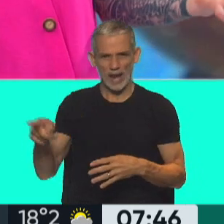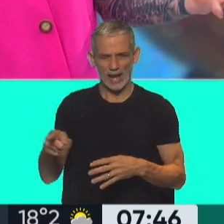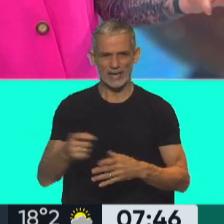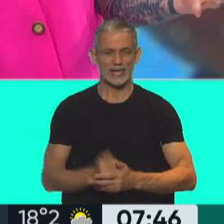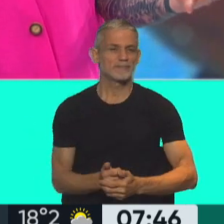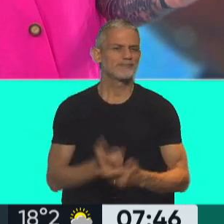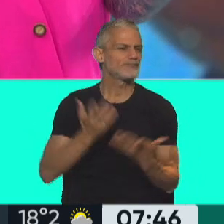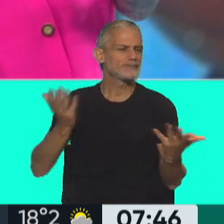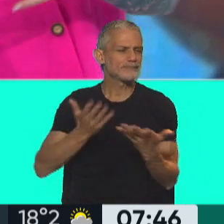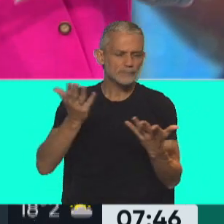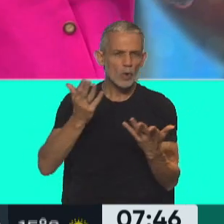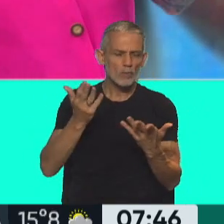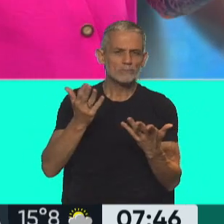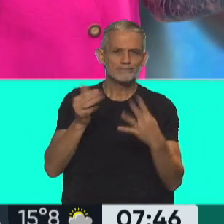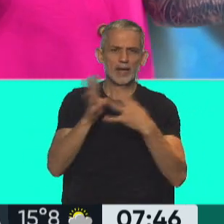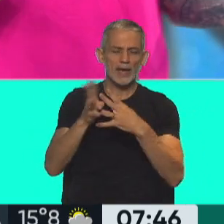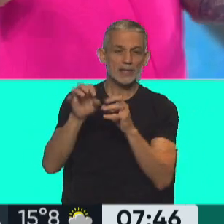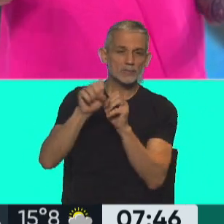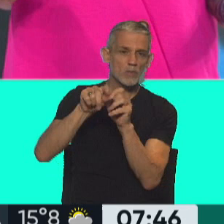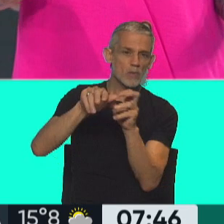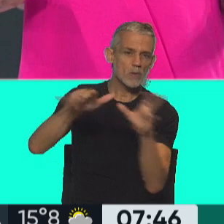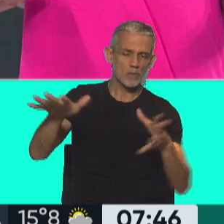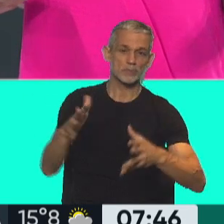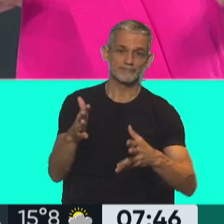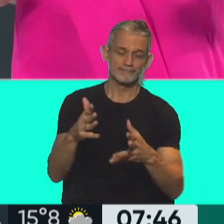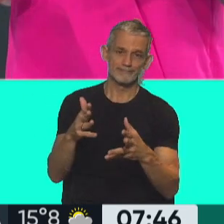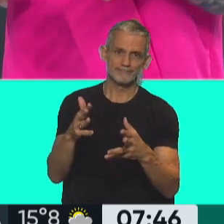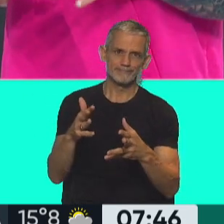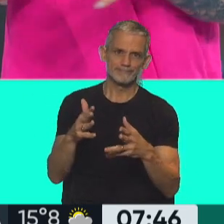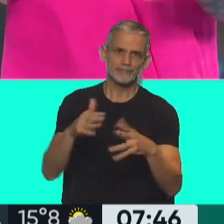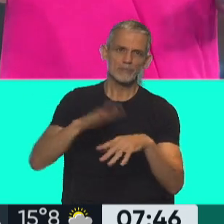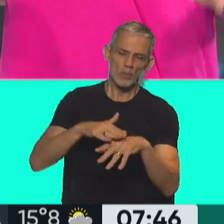se extiende este conflicto, pero además cómo se extienden las consecuencias,